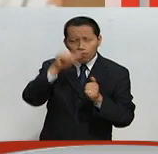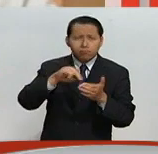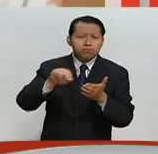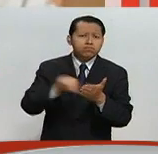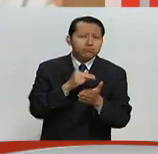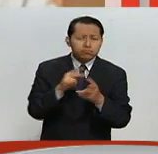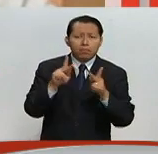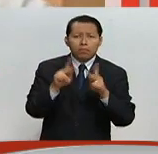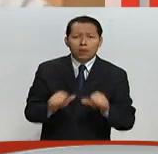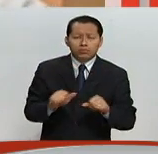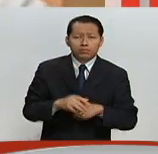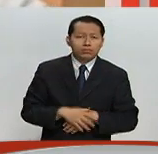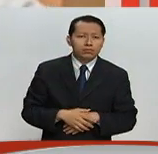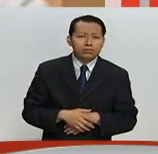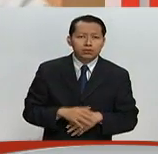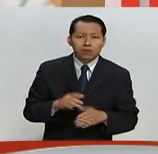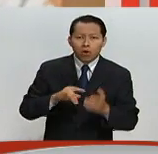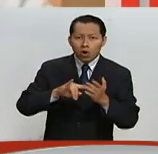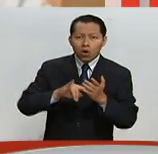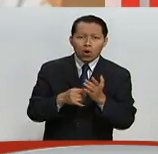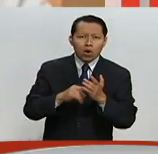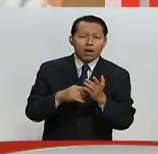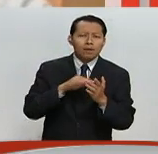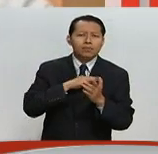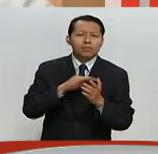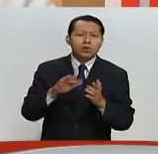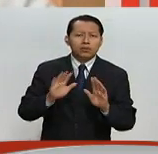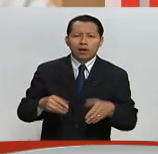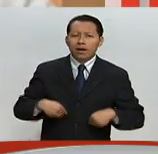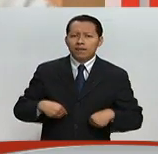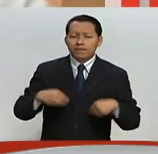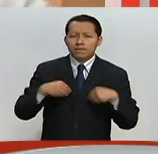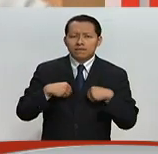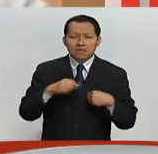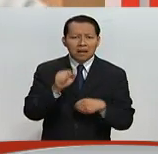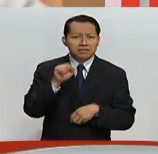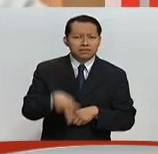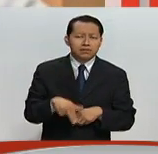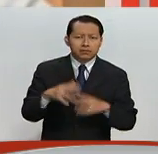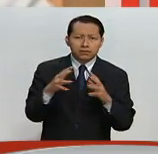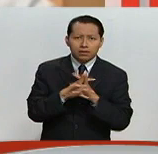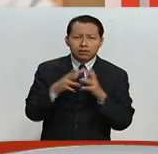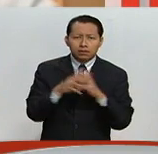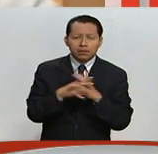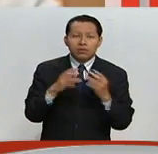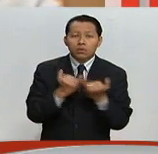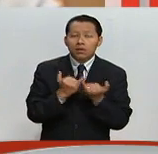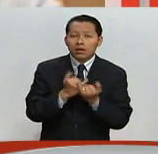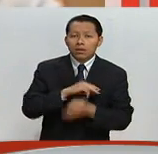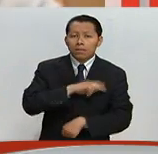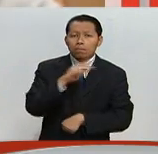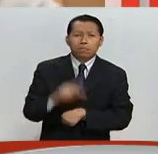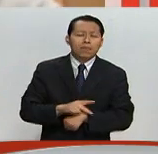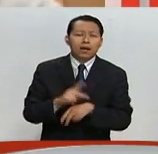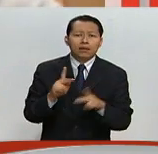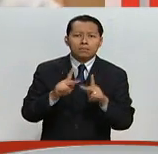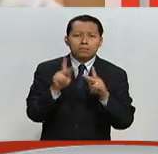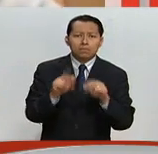la hora de vivir sin guerra. Nos llegó la hora de ser un país en paz,